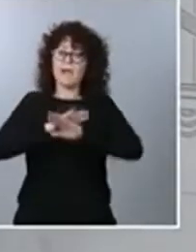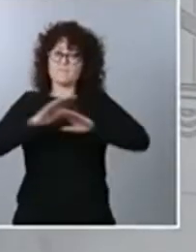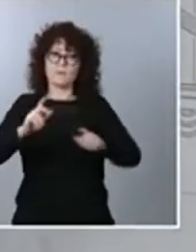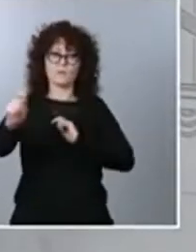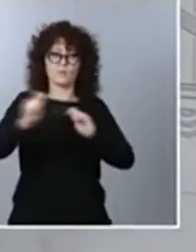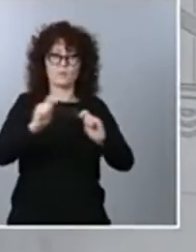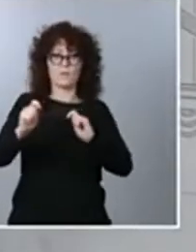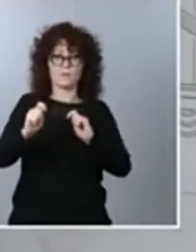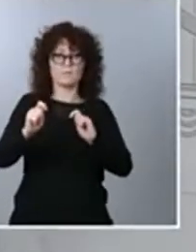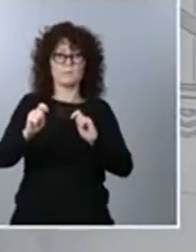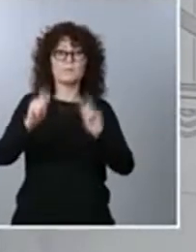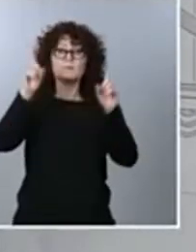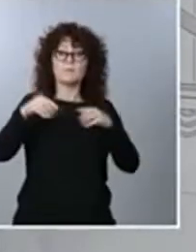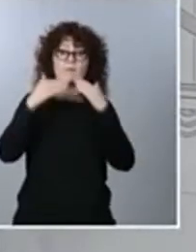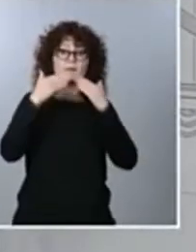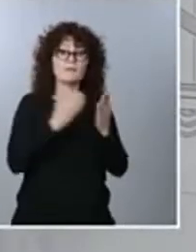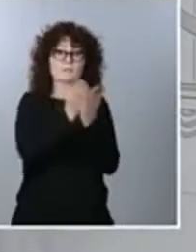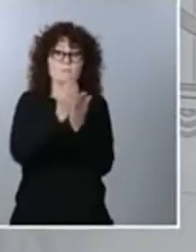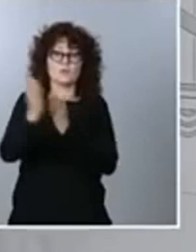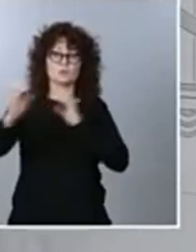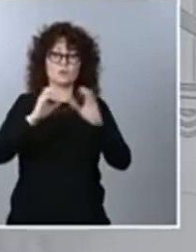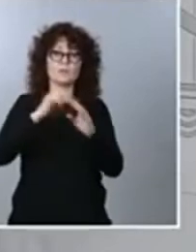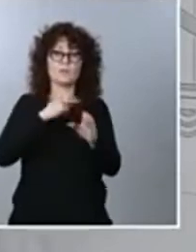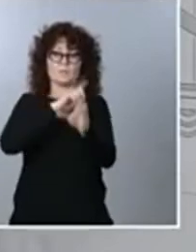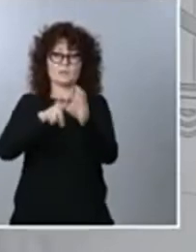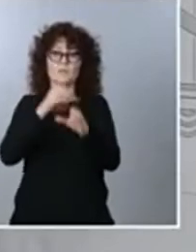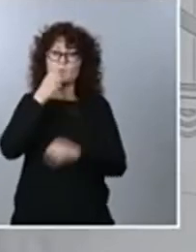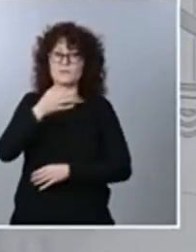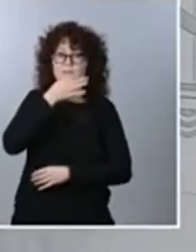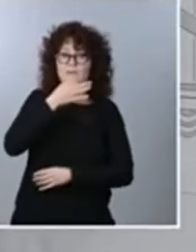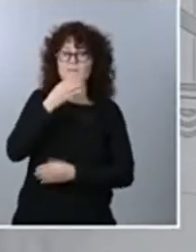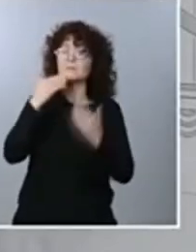los medios de comunicación que han participado en ella buenas tardes gracias